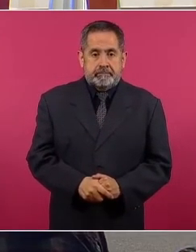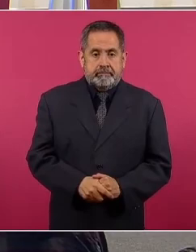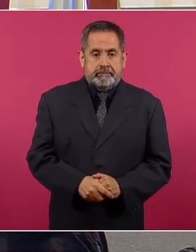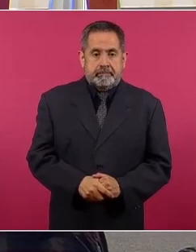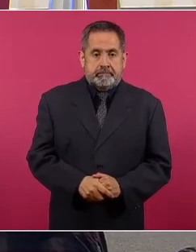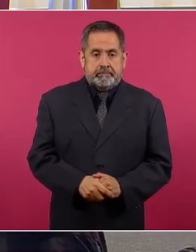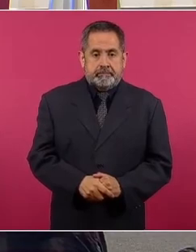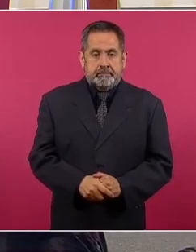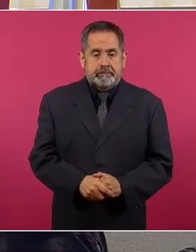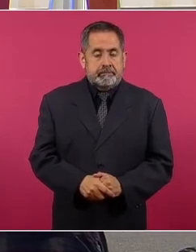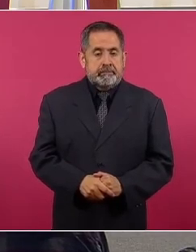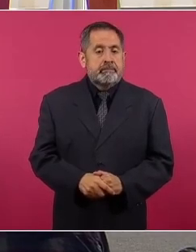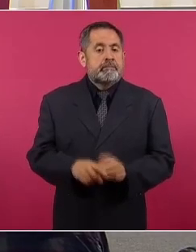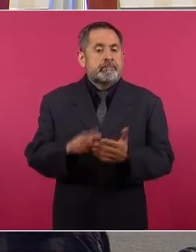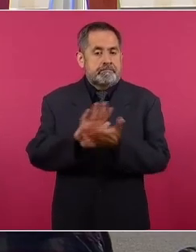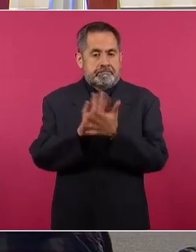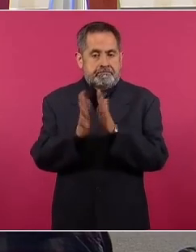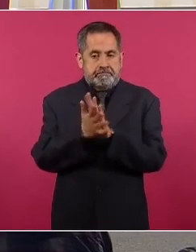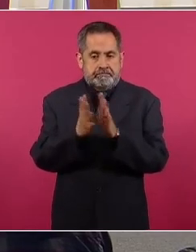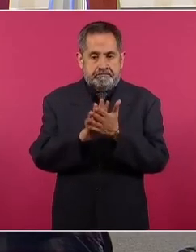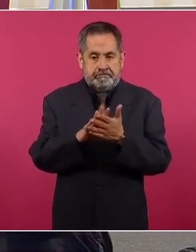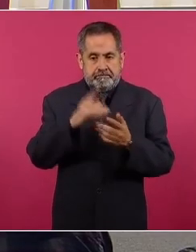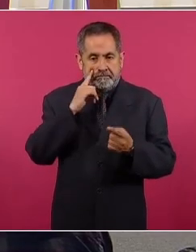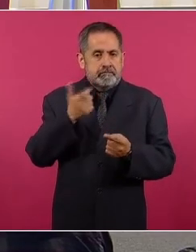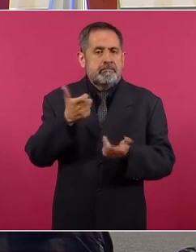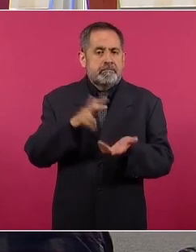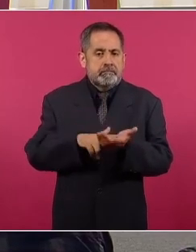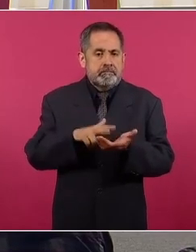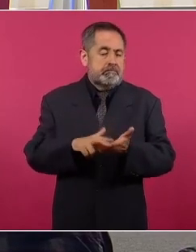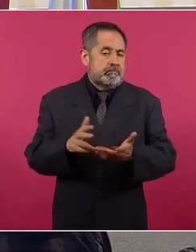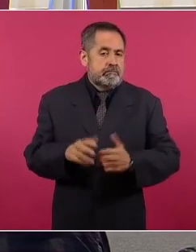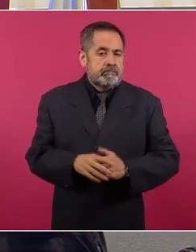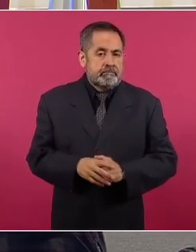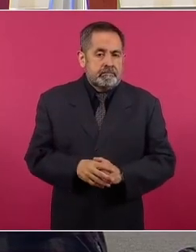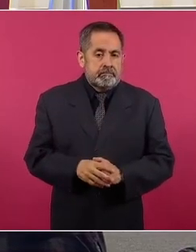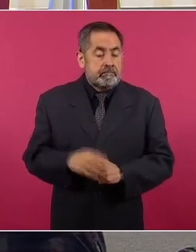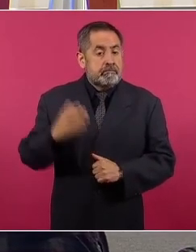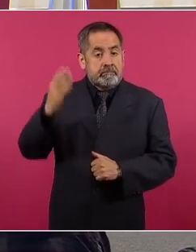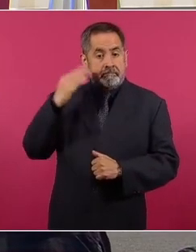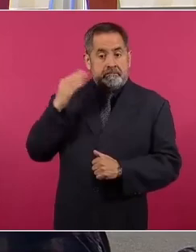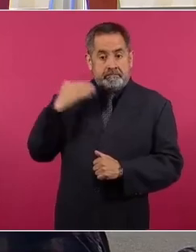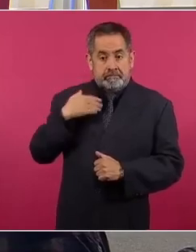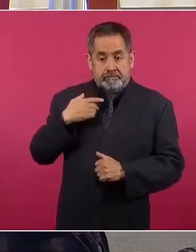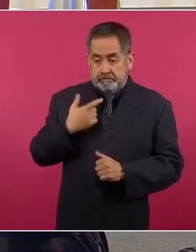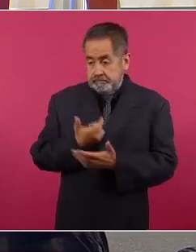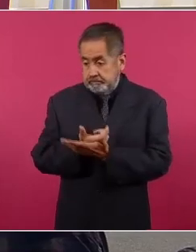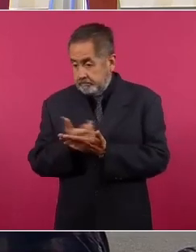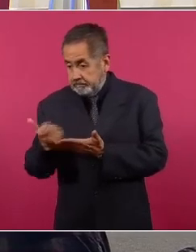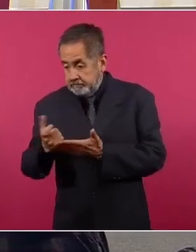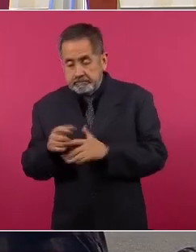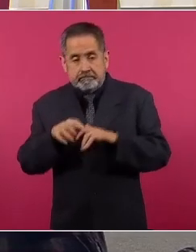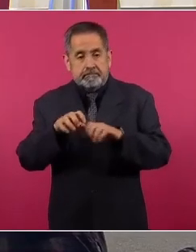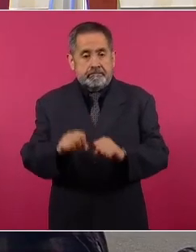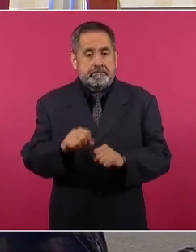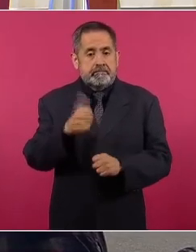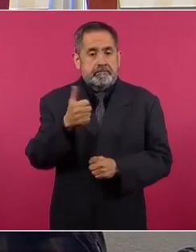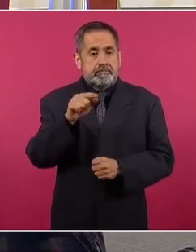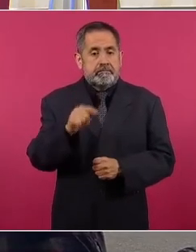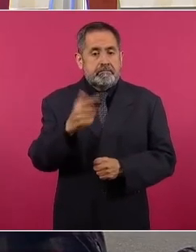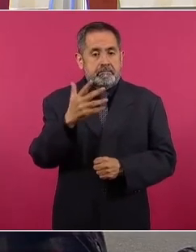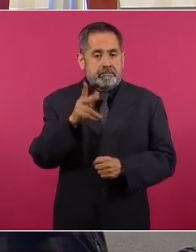Y la tortilla, alcanzaba para 6.5 kilos